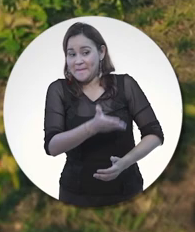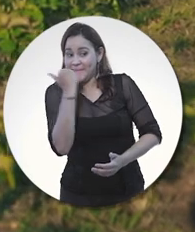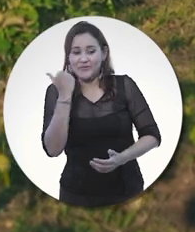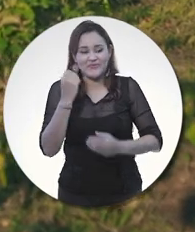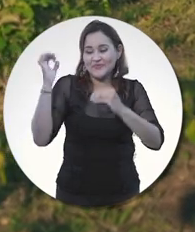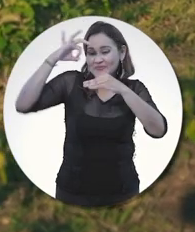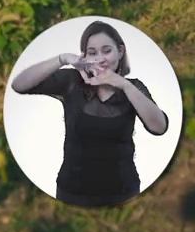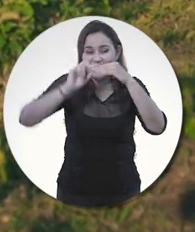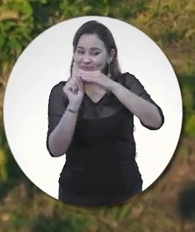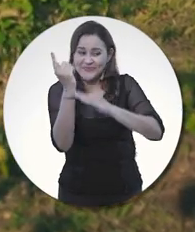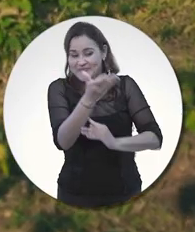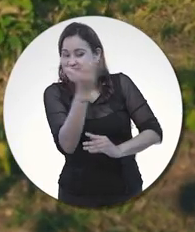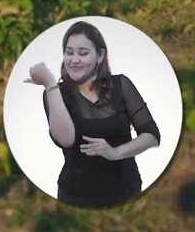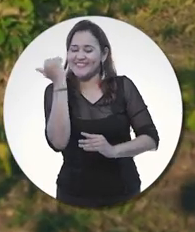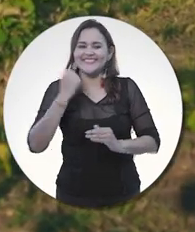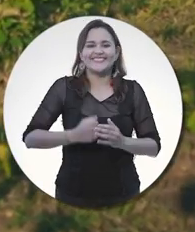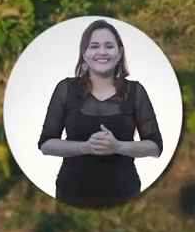¡Vamos! Es hora de sembrar.